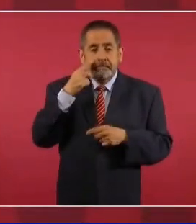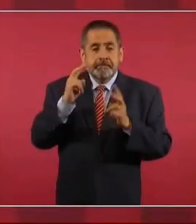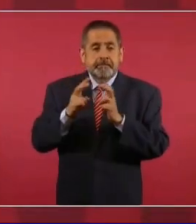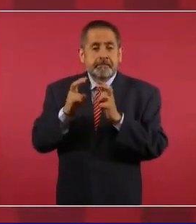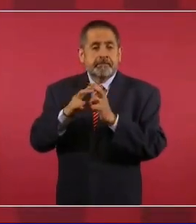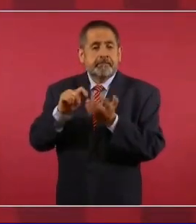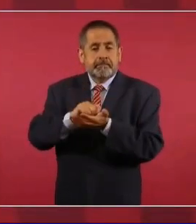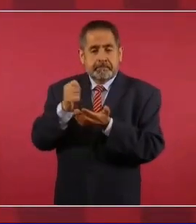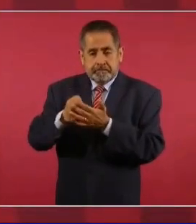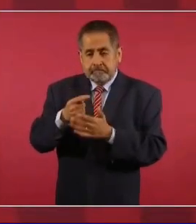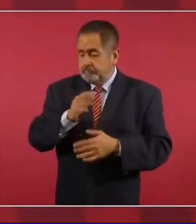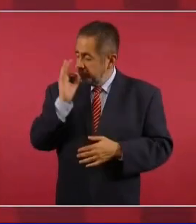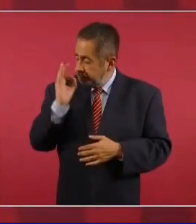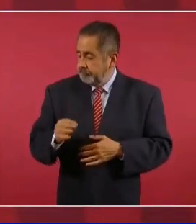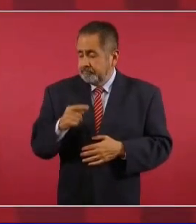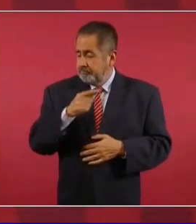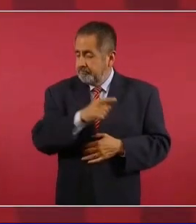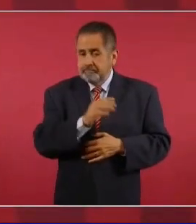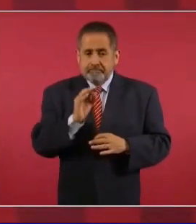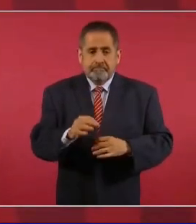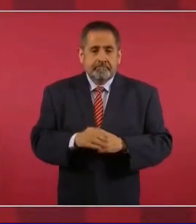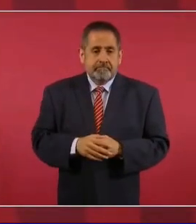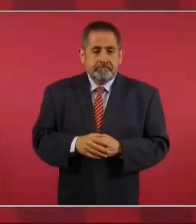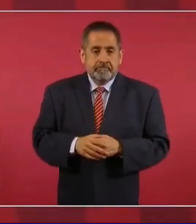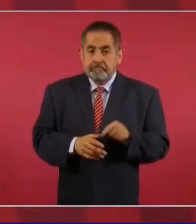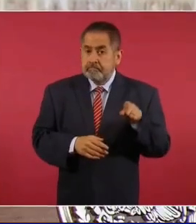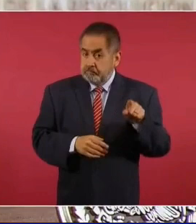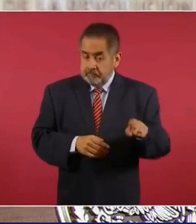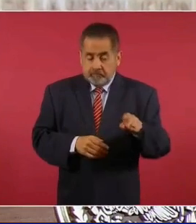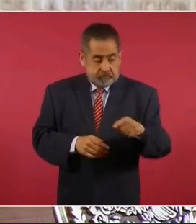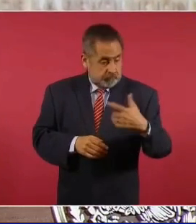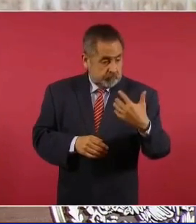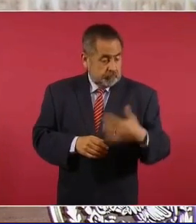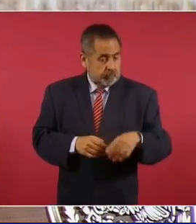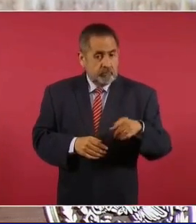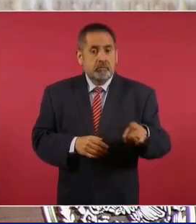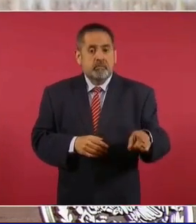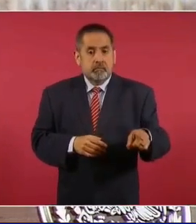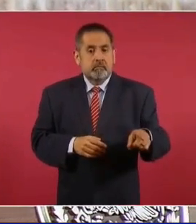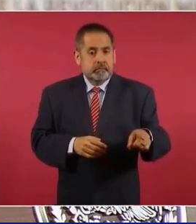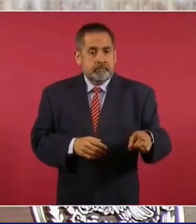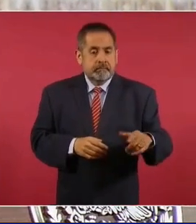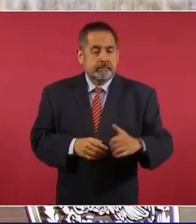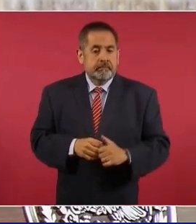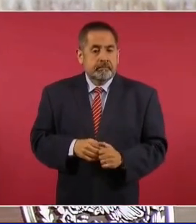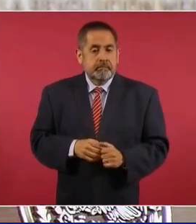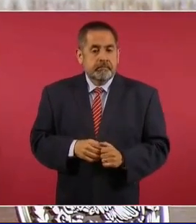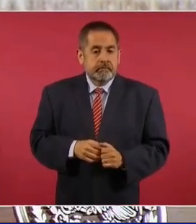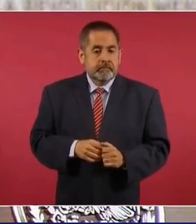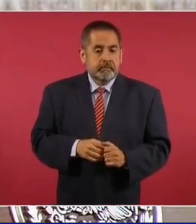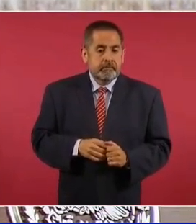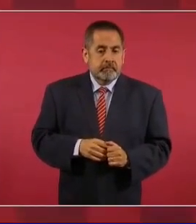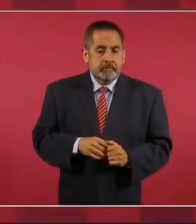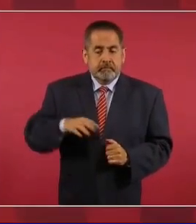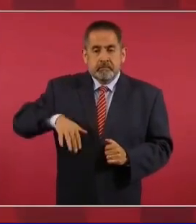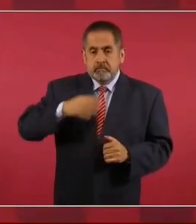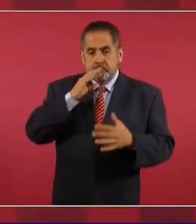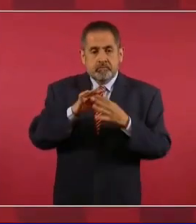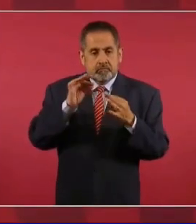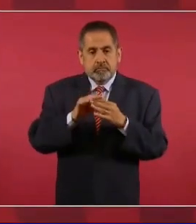porque ahí estaba, como se dice